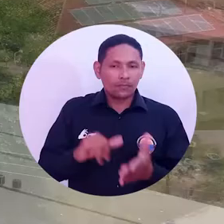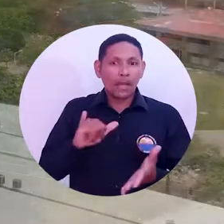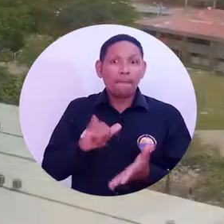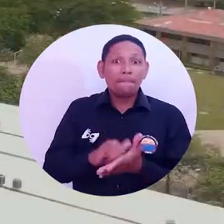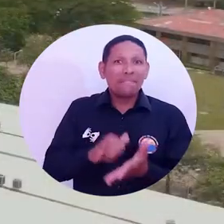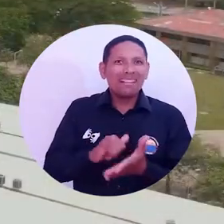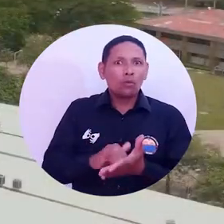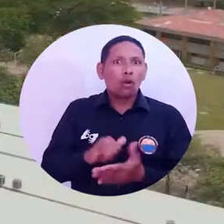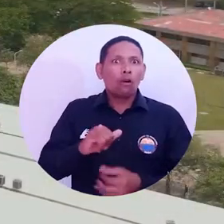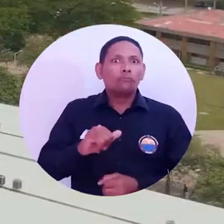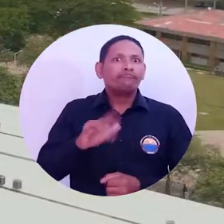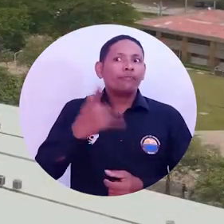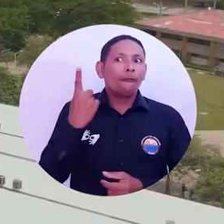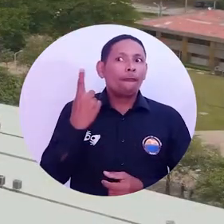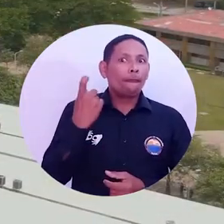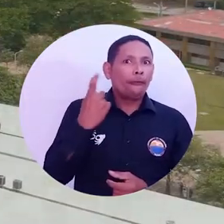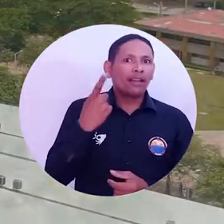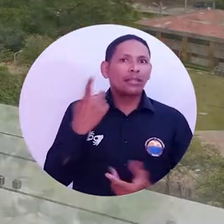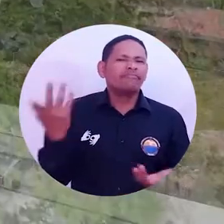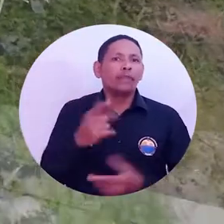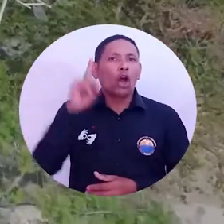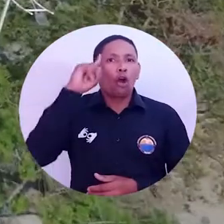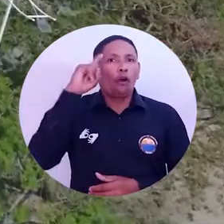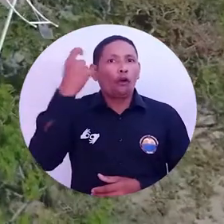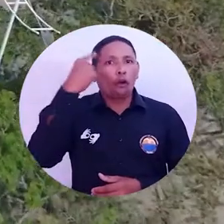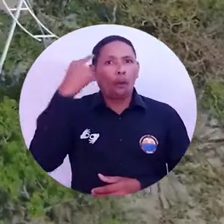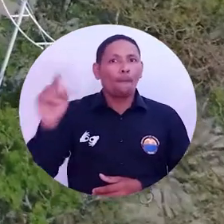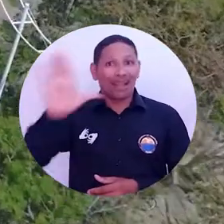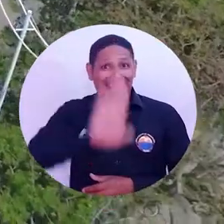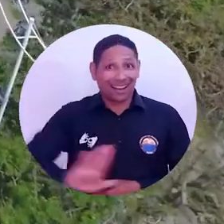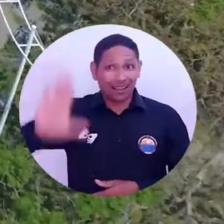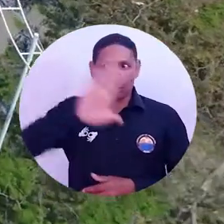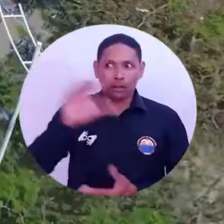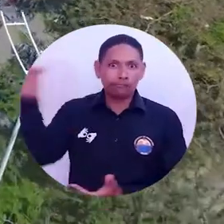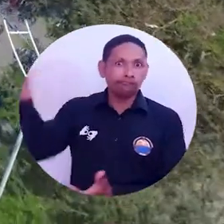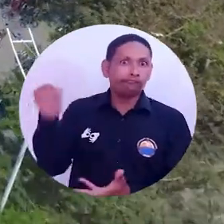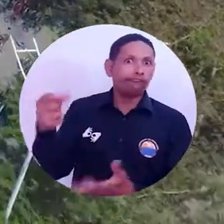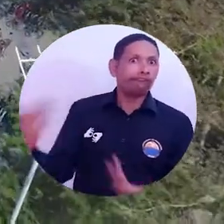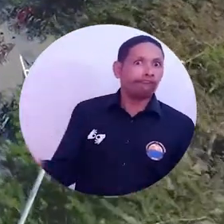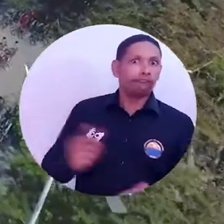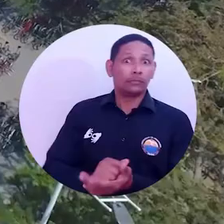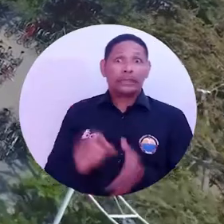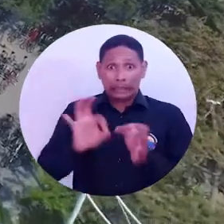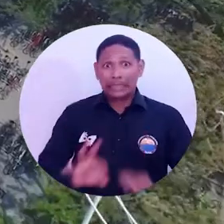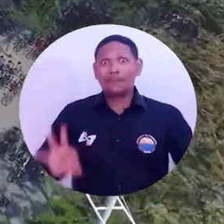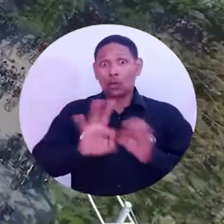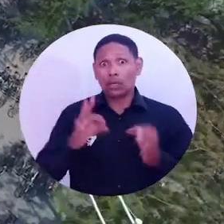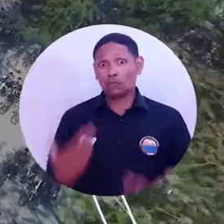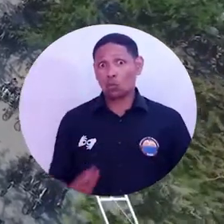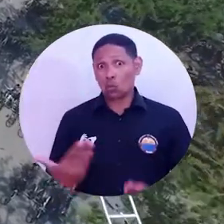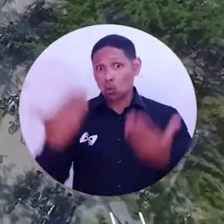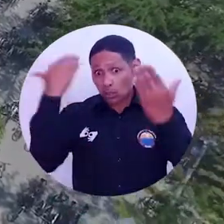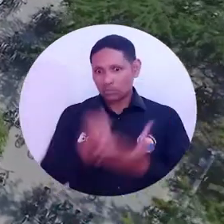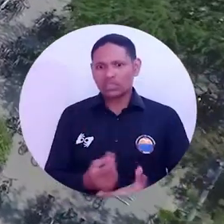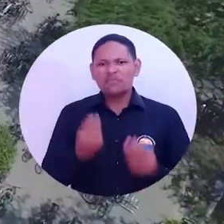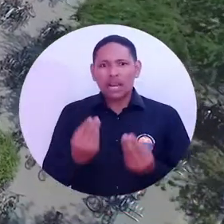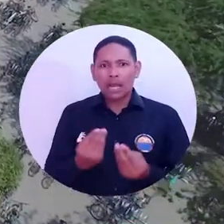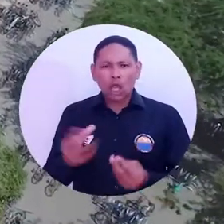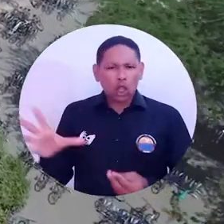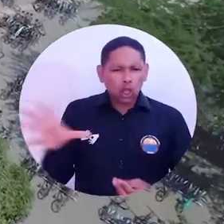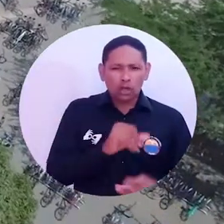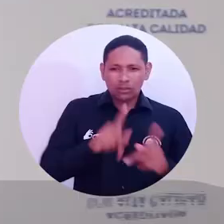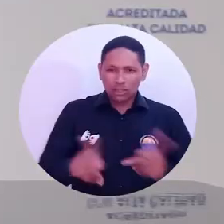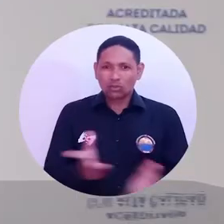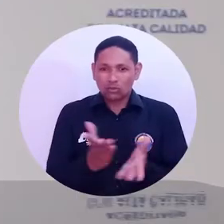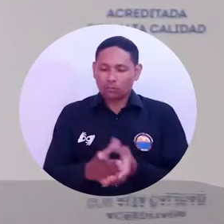económicos faltantes por parte de la Gobernación Departamental, que son necesarios para cubrir el total de los estudiantes con el